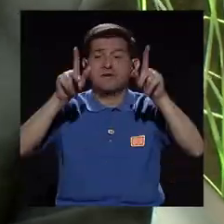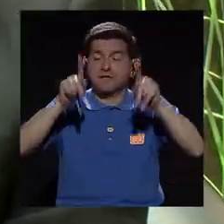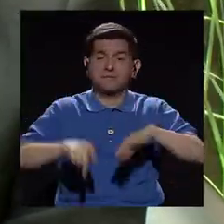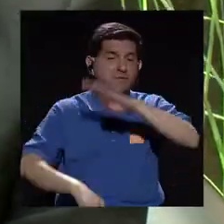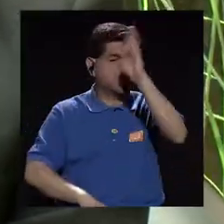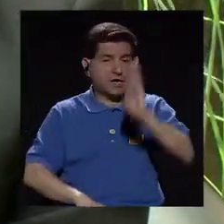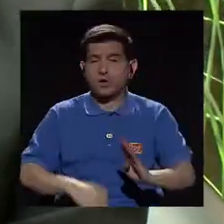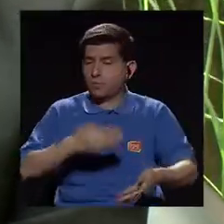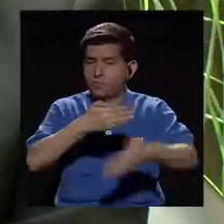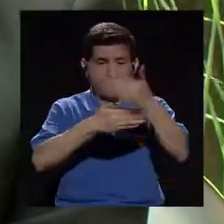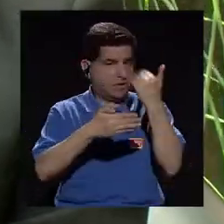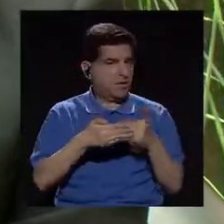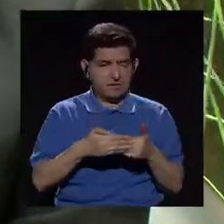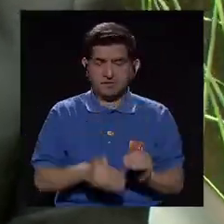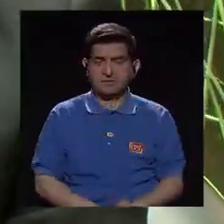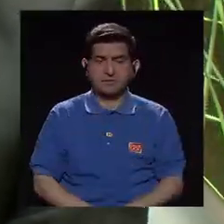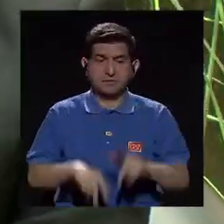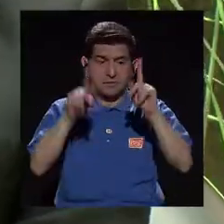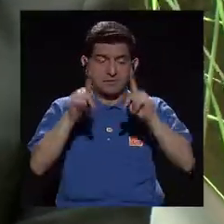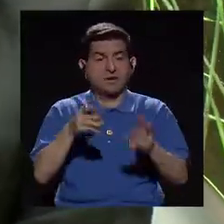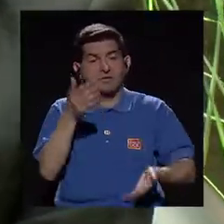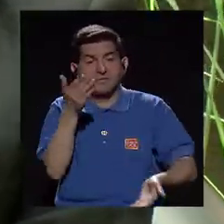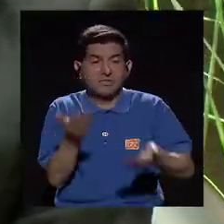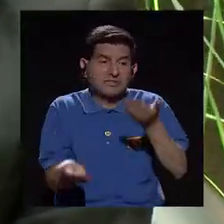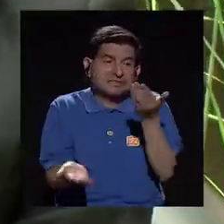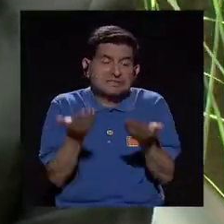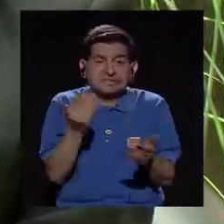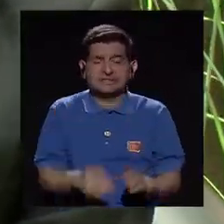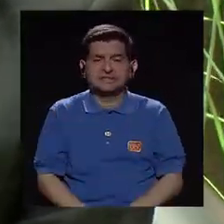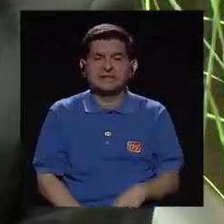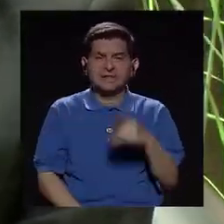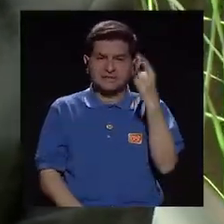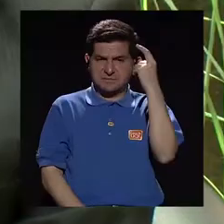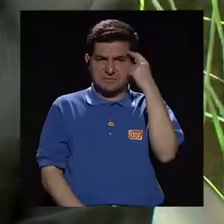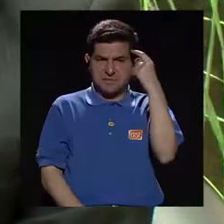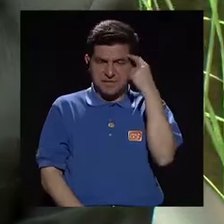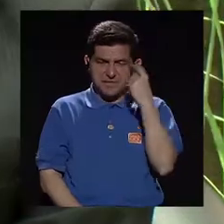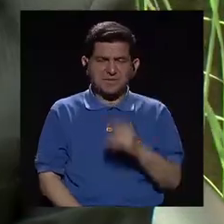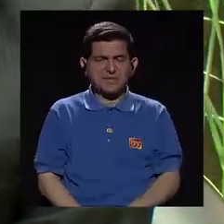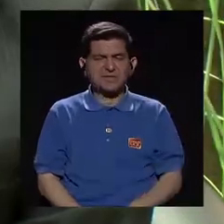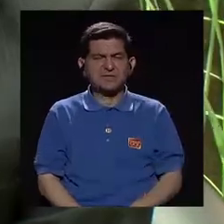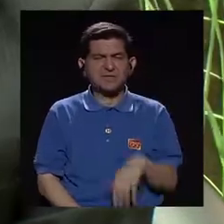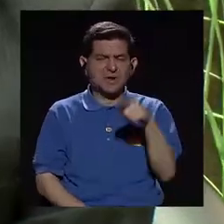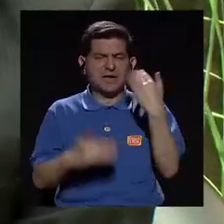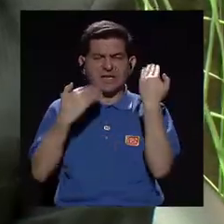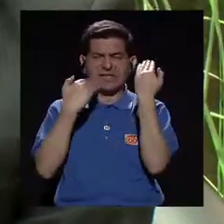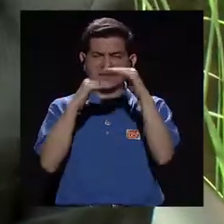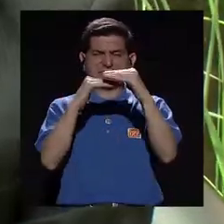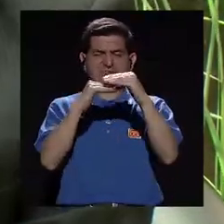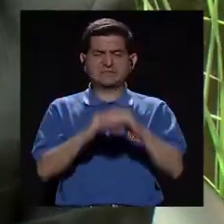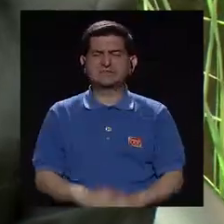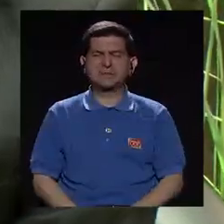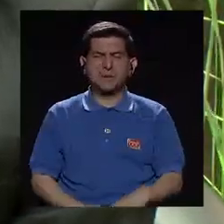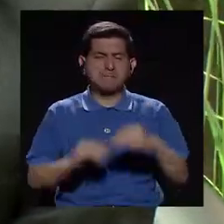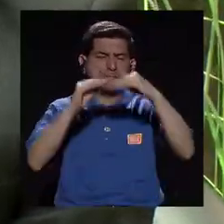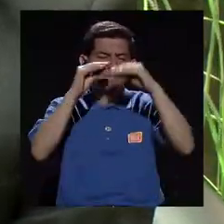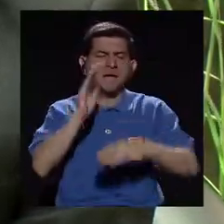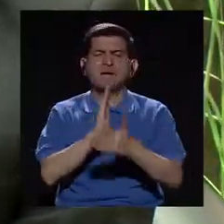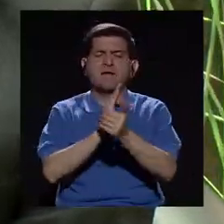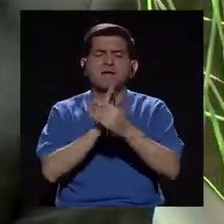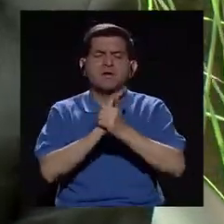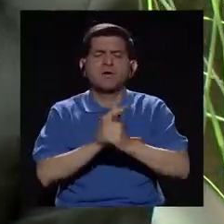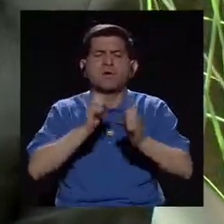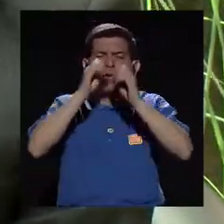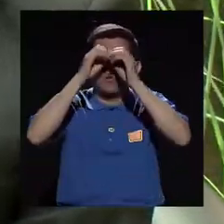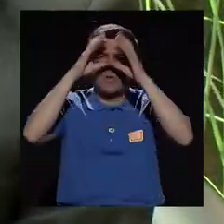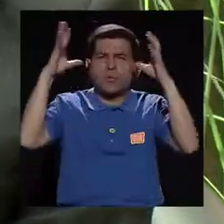que nunca lo ha tenido. Son personas de alguna manera con un pensamiento más plano, menos capacidad de imaginación,